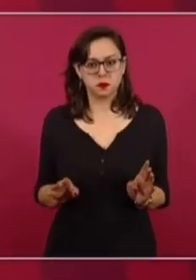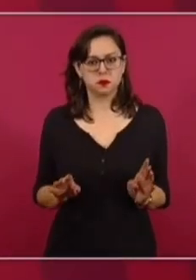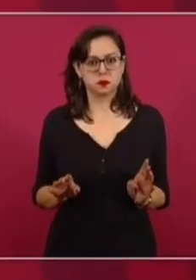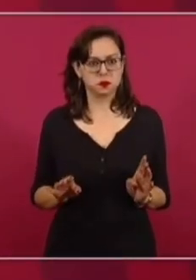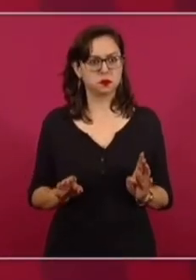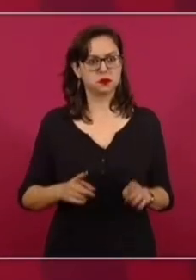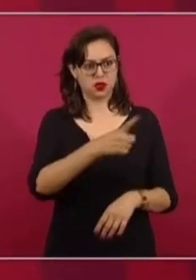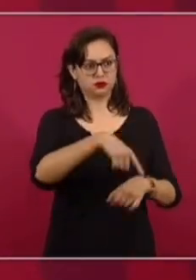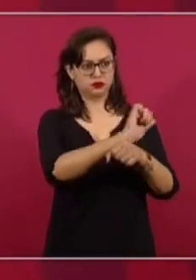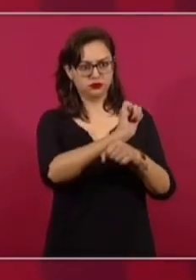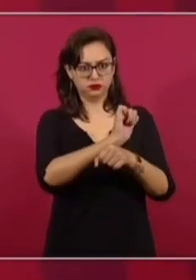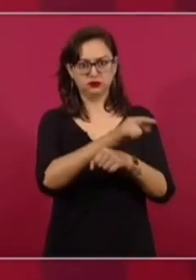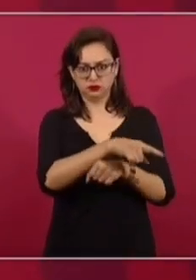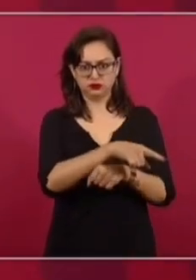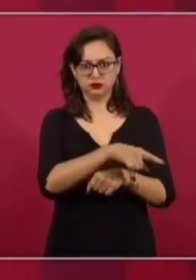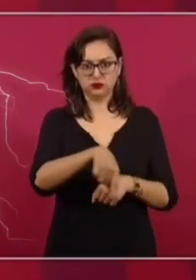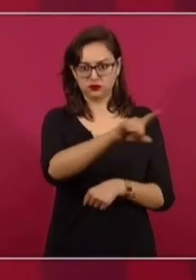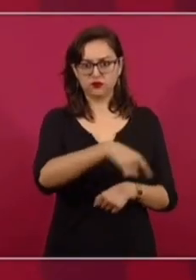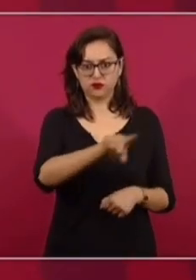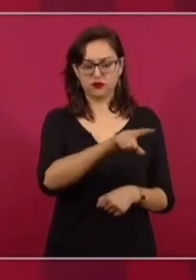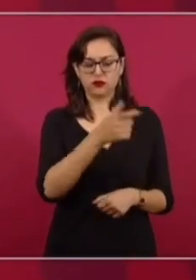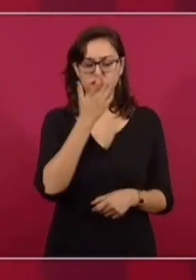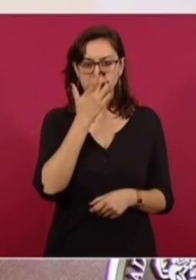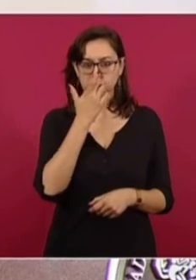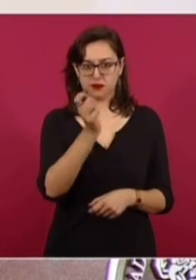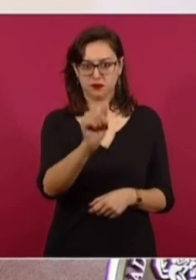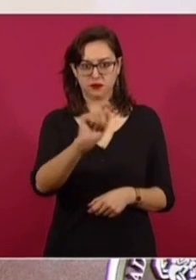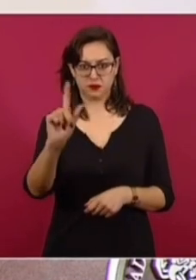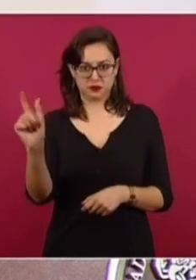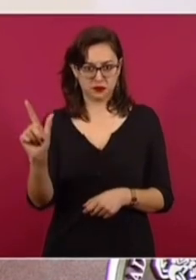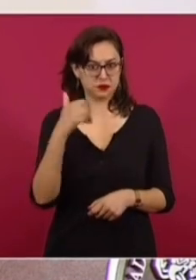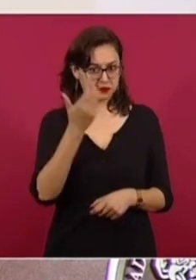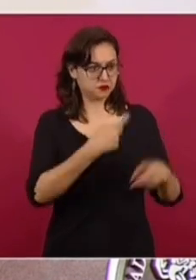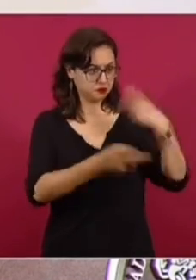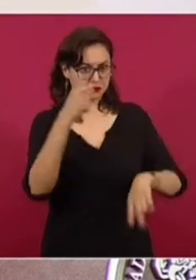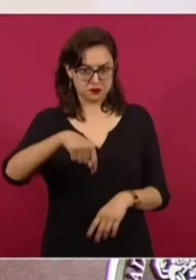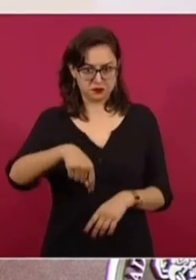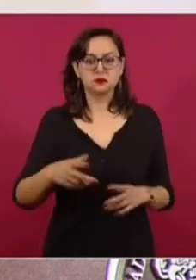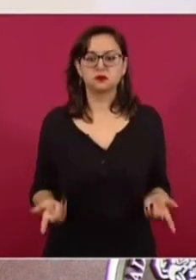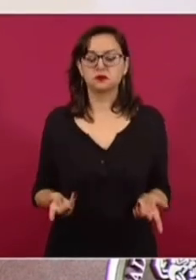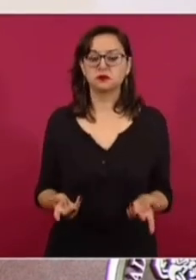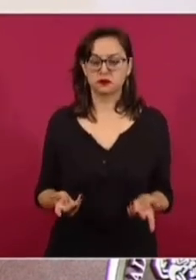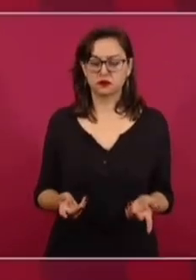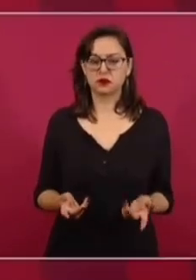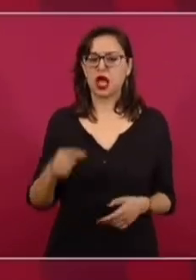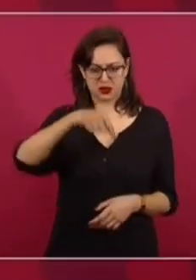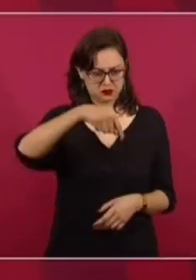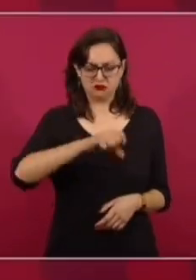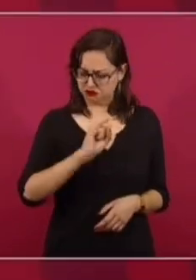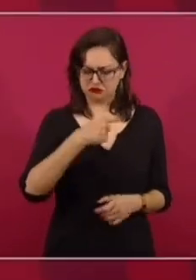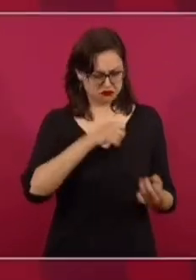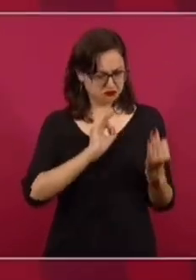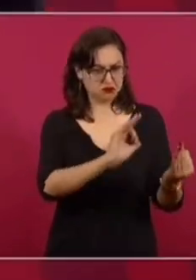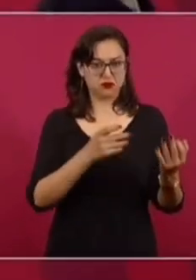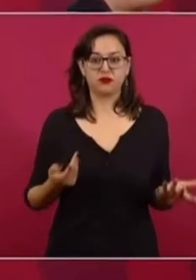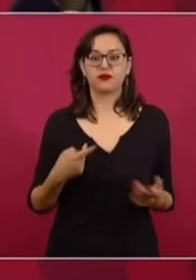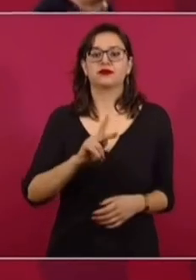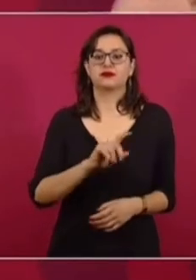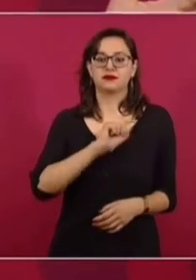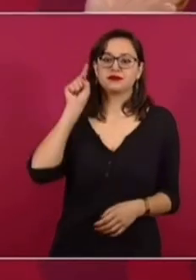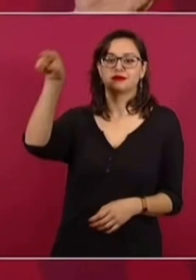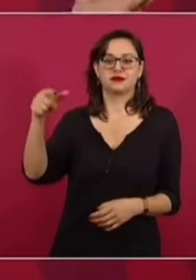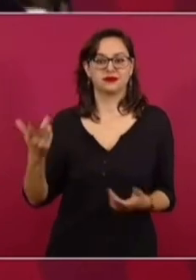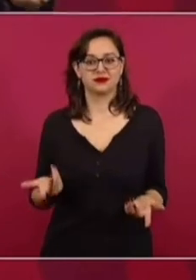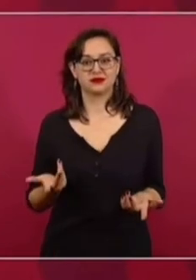salieron, para informarles, los que salieron, los famosos, pues aquí los atendemos. Yo hablo con ellos, pero imagínense,